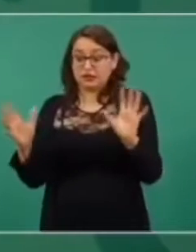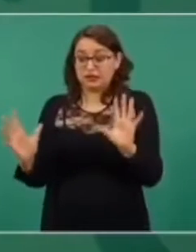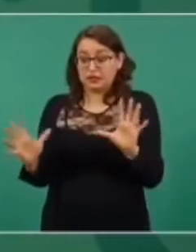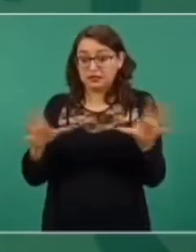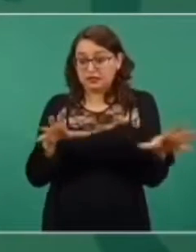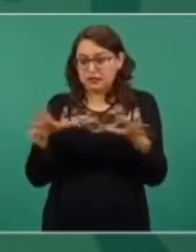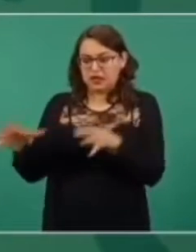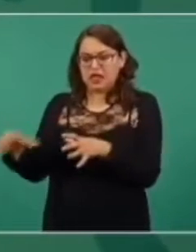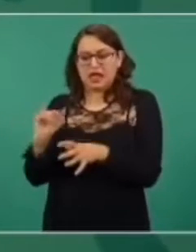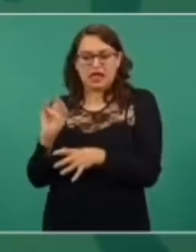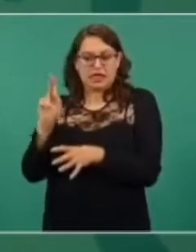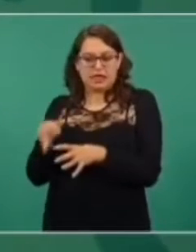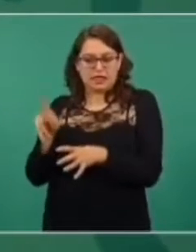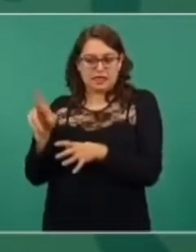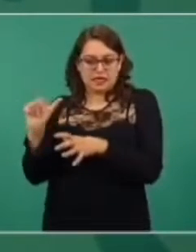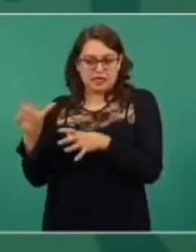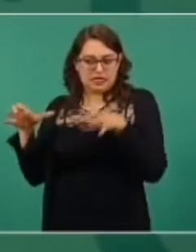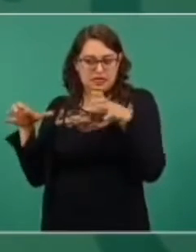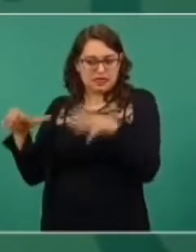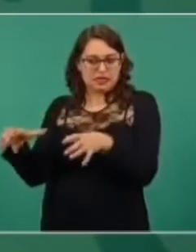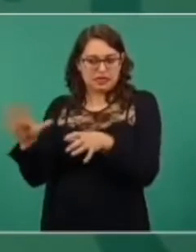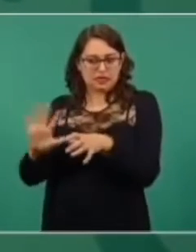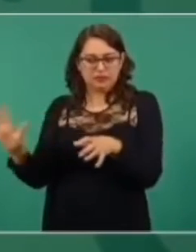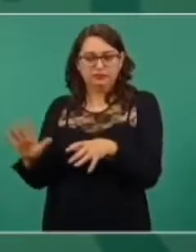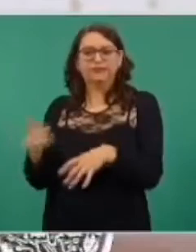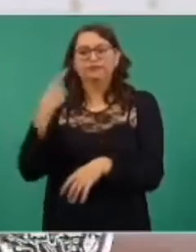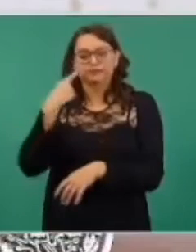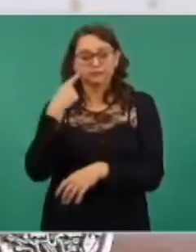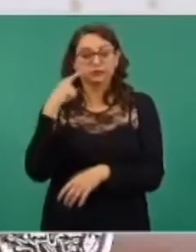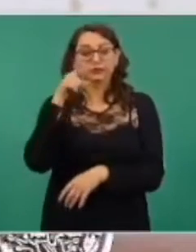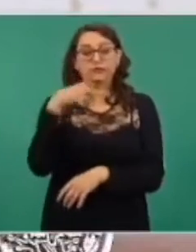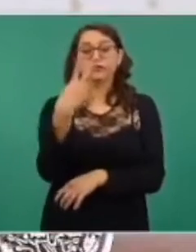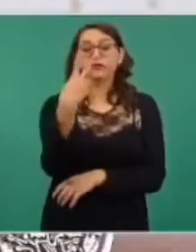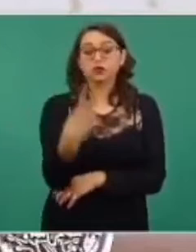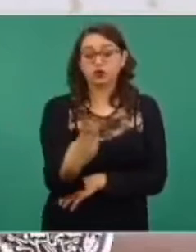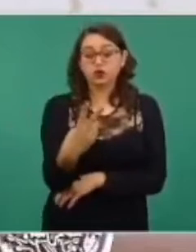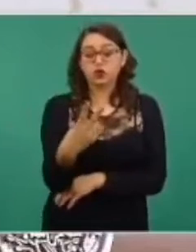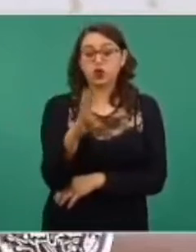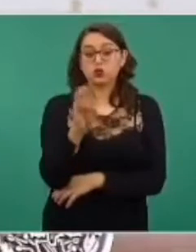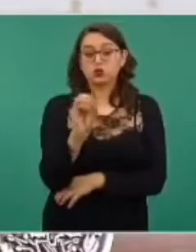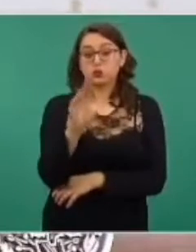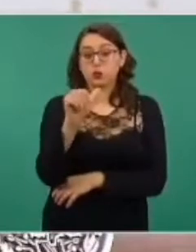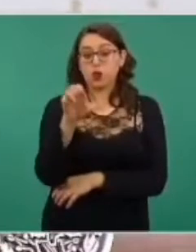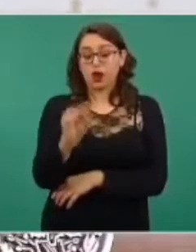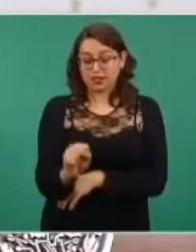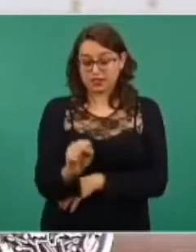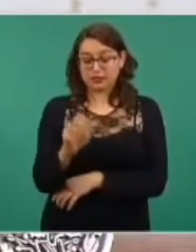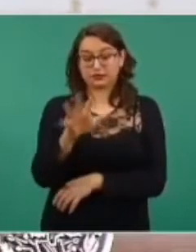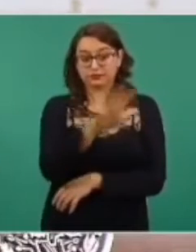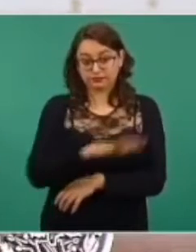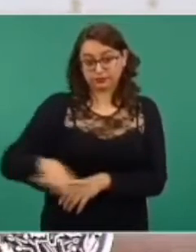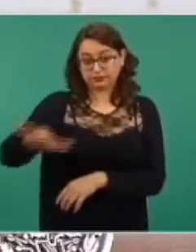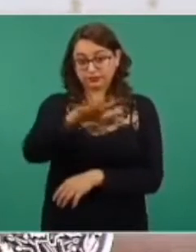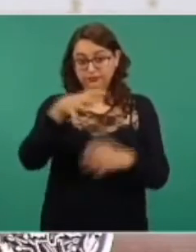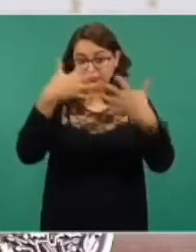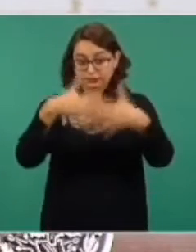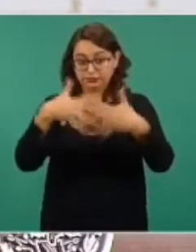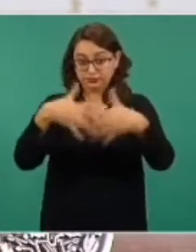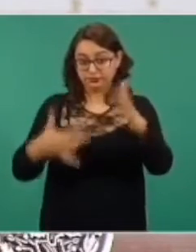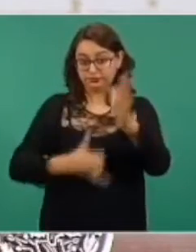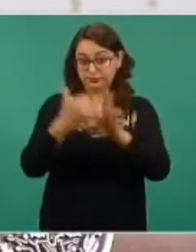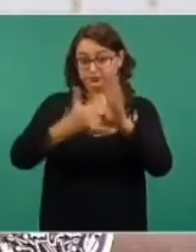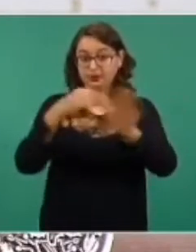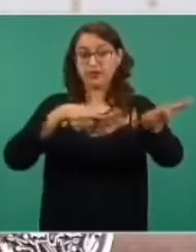empresa ICA, en Dos Bocas están trabajando 25 mil obreros,